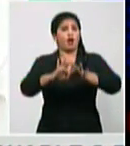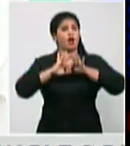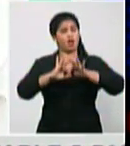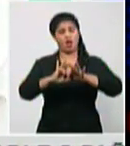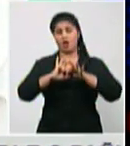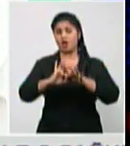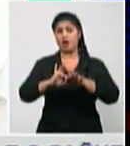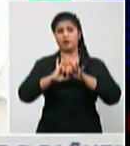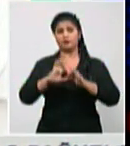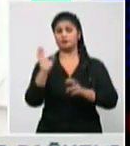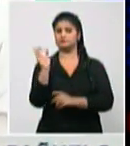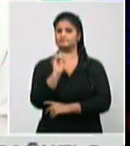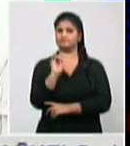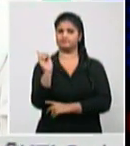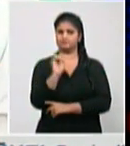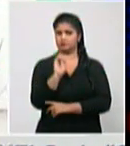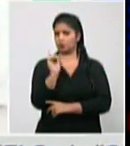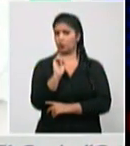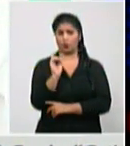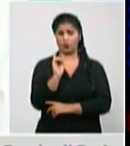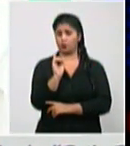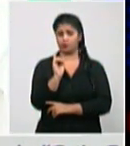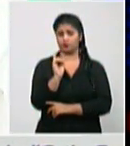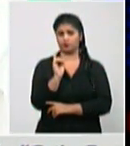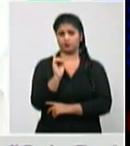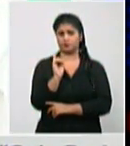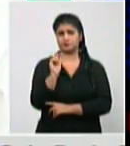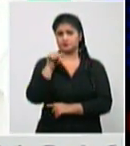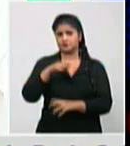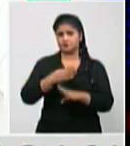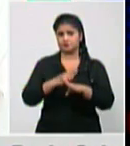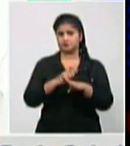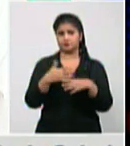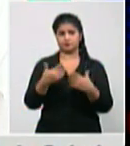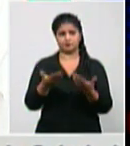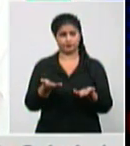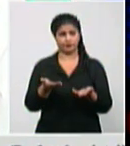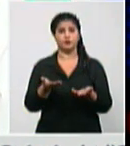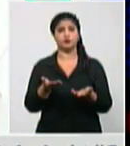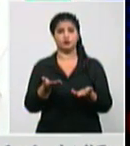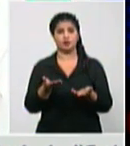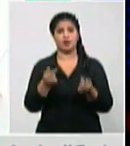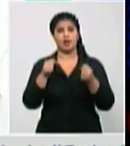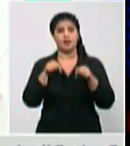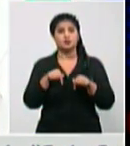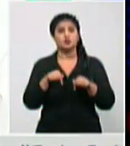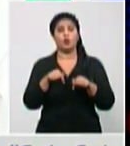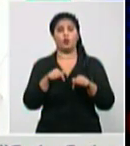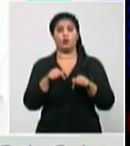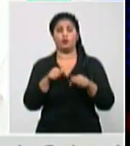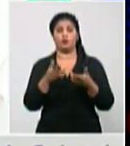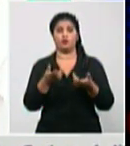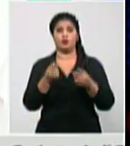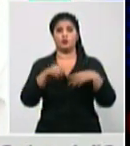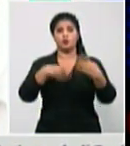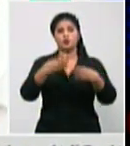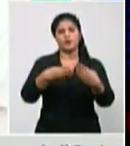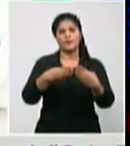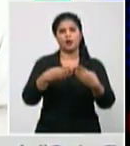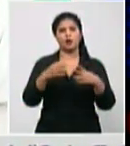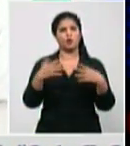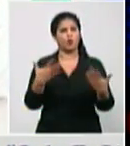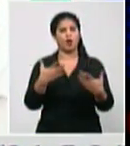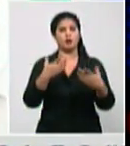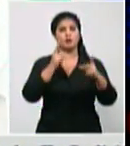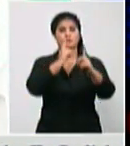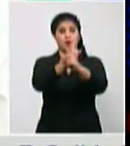grave más crítico más temada la letalidad sea mayor es que realmente es lo peor de esta enfermedad que la contagiosidad es mayor